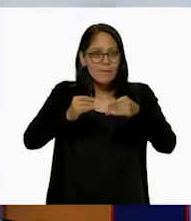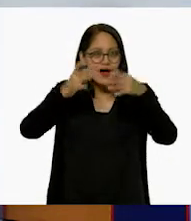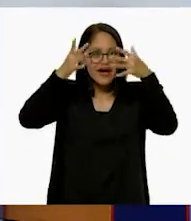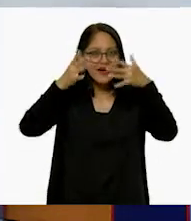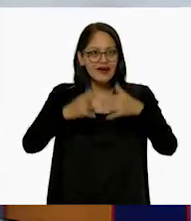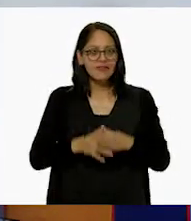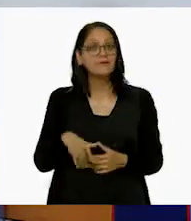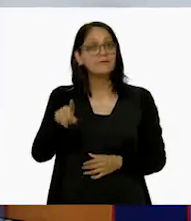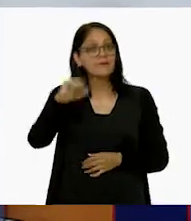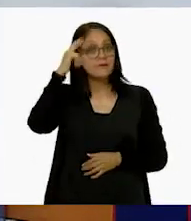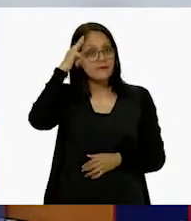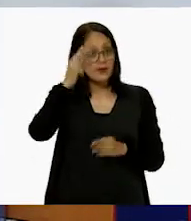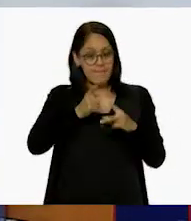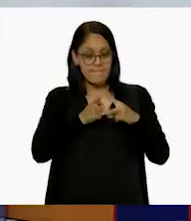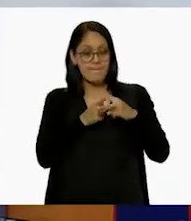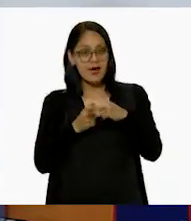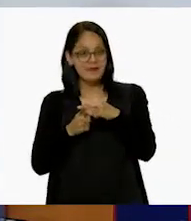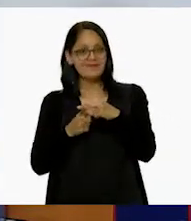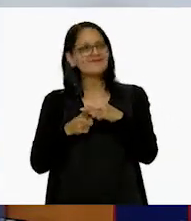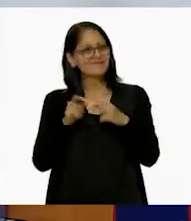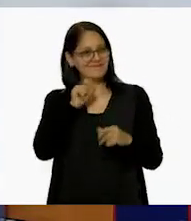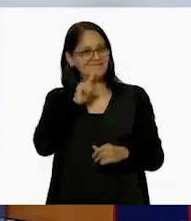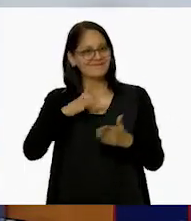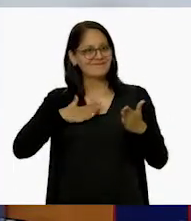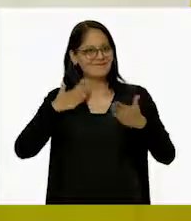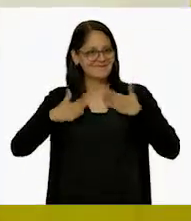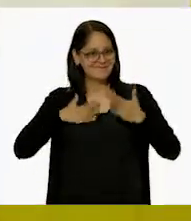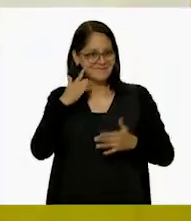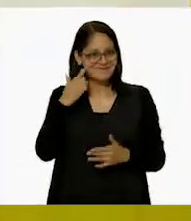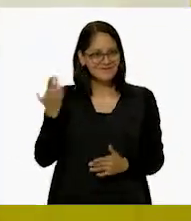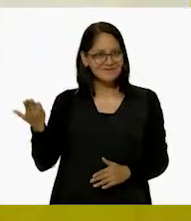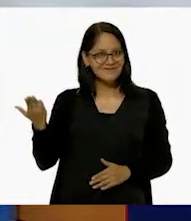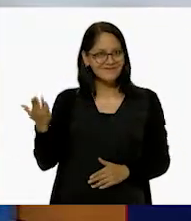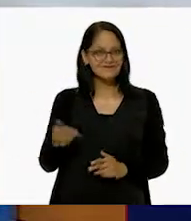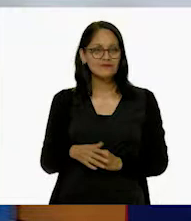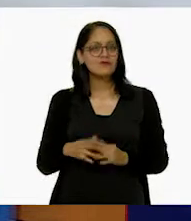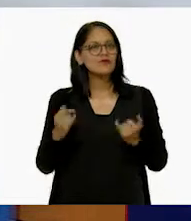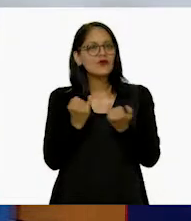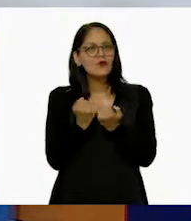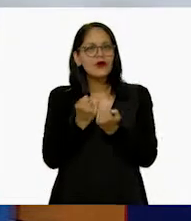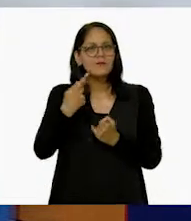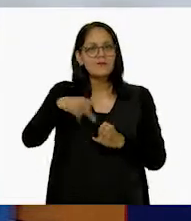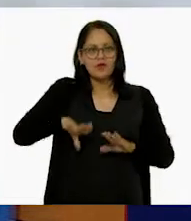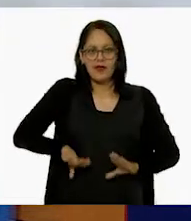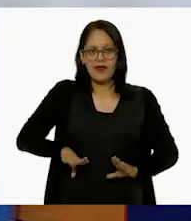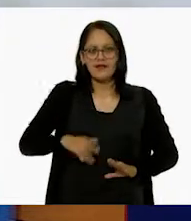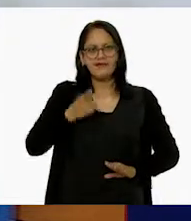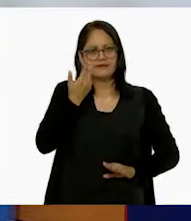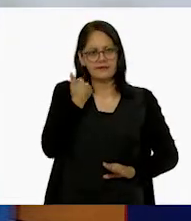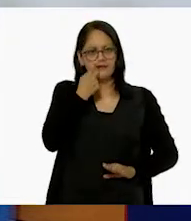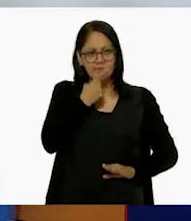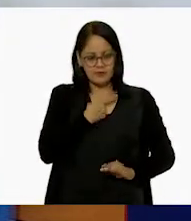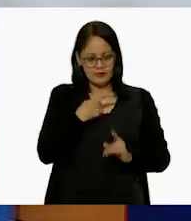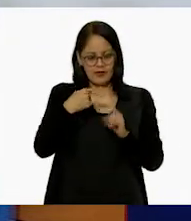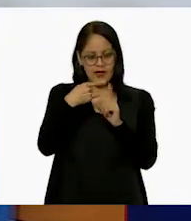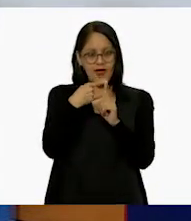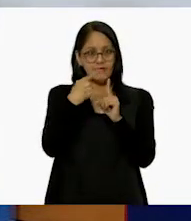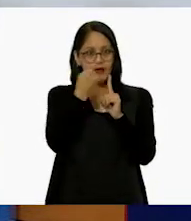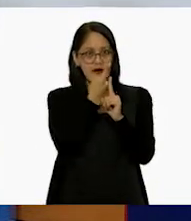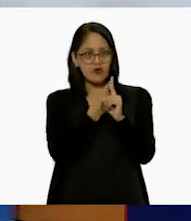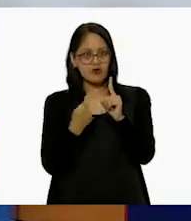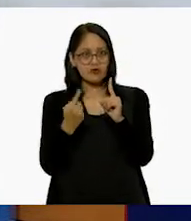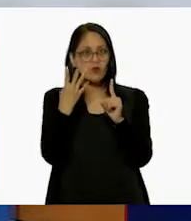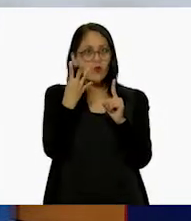Y recuerden que las matemáticas son divertidas. ¿Ya lo vieron? Y coincide con las características que mencionamos. Que fueran todos sus lados